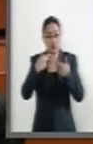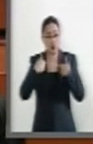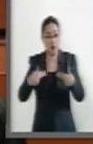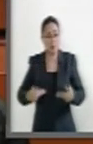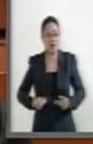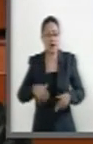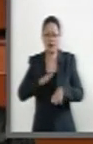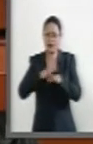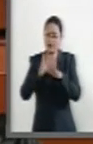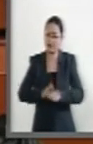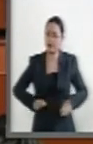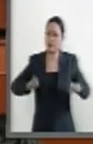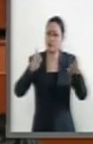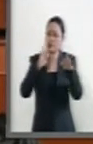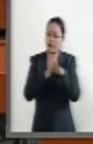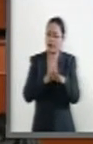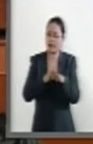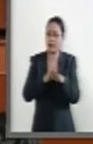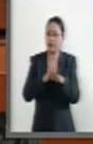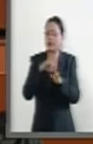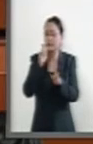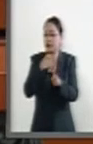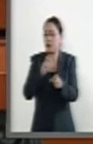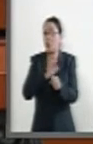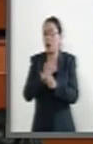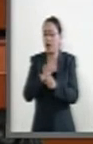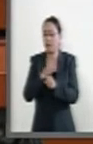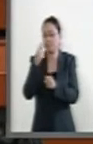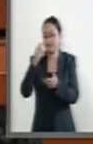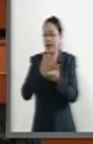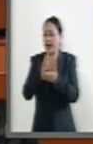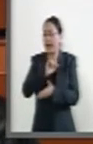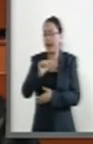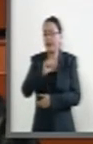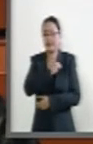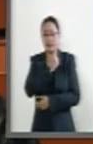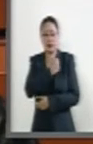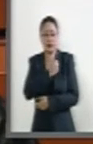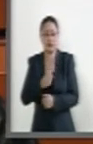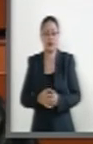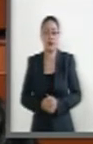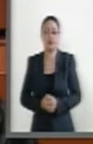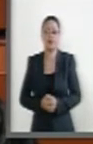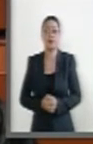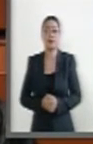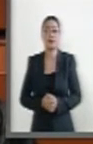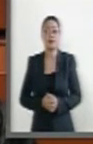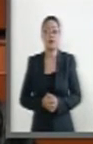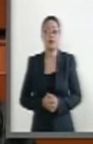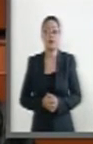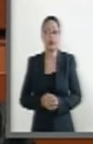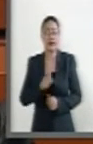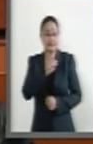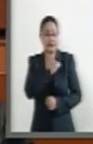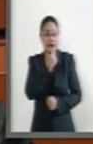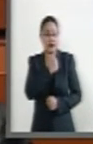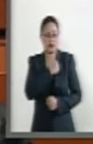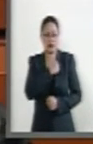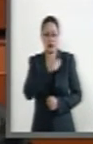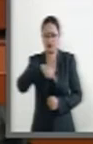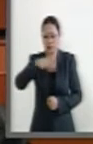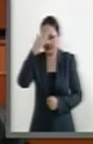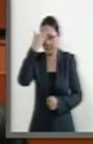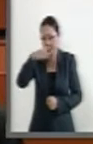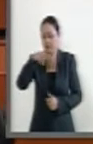más importantes como es el de acceso a la salud. La salud, como ustedes bien saben,